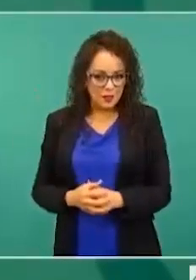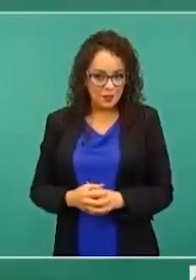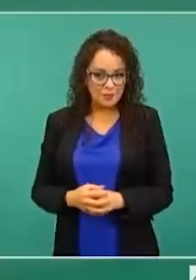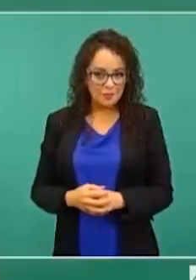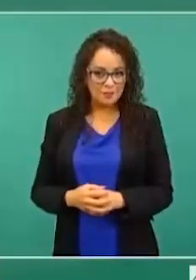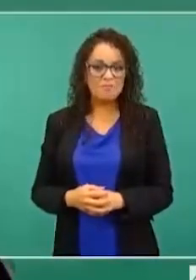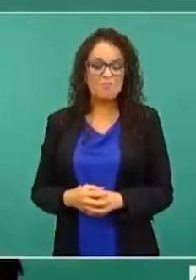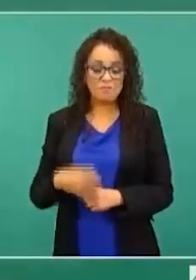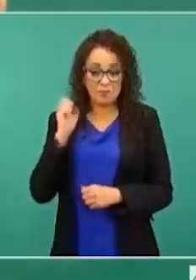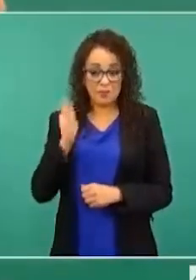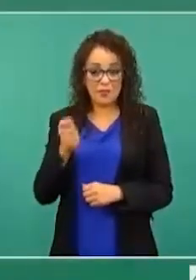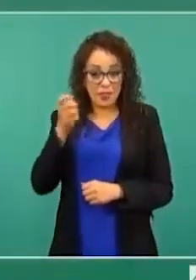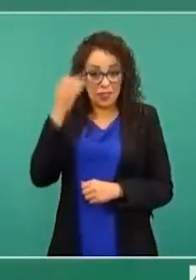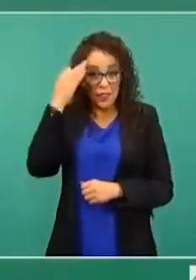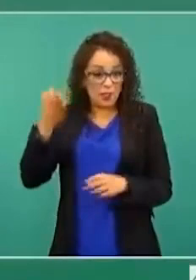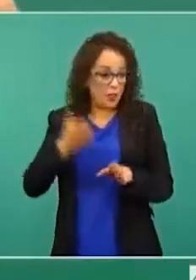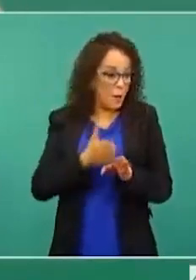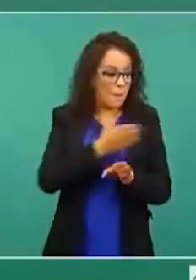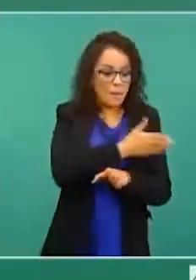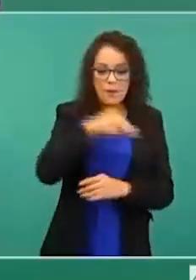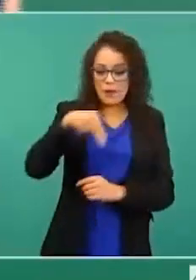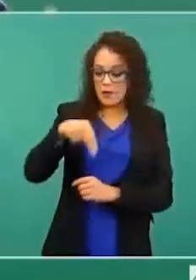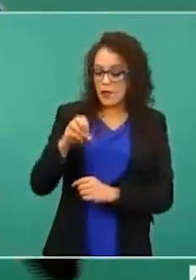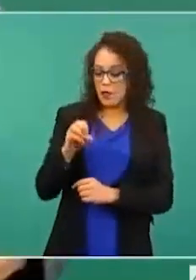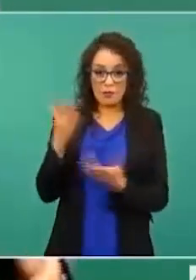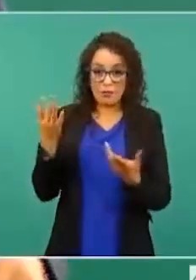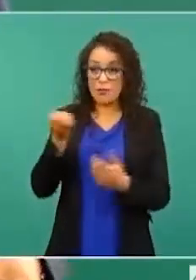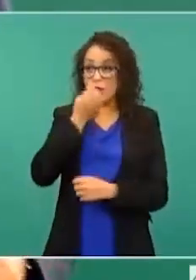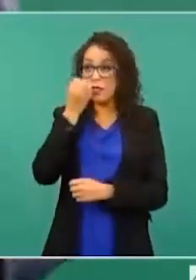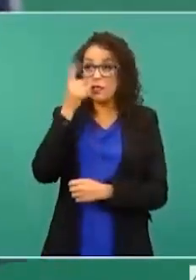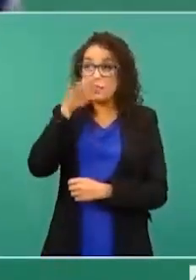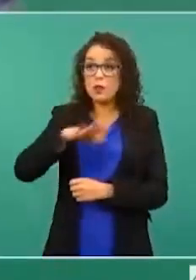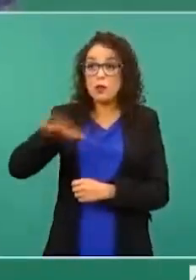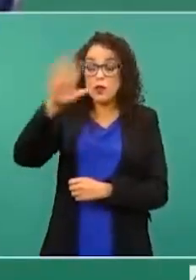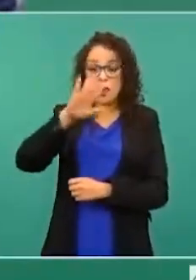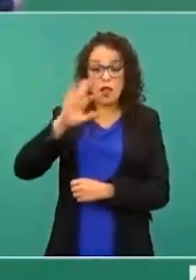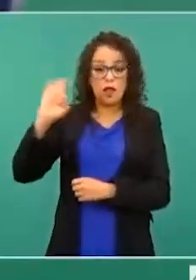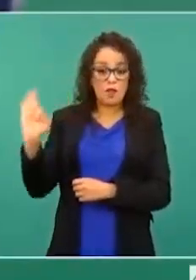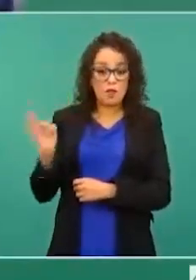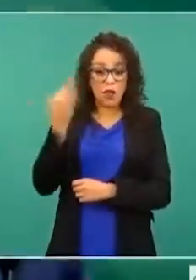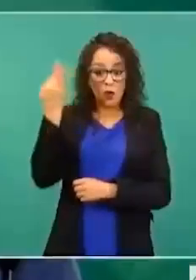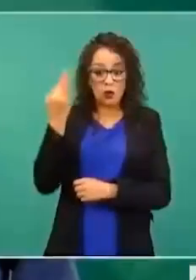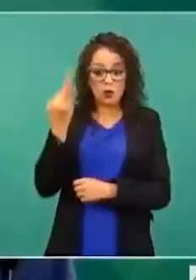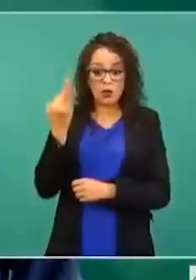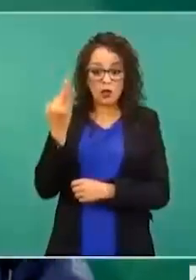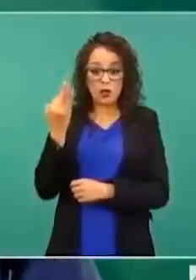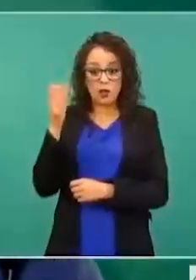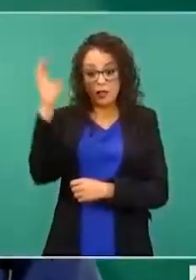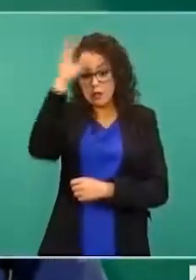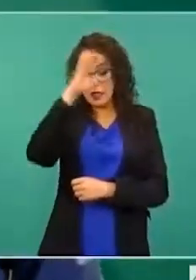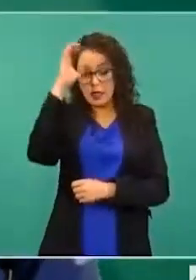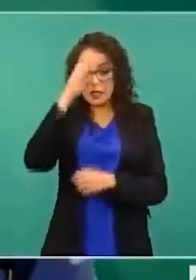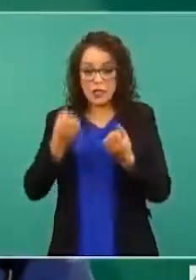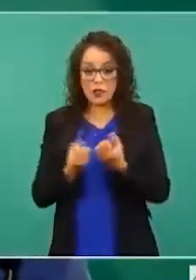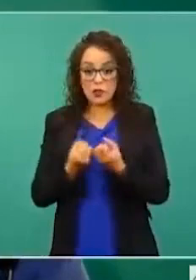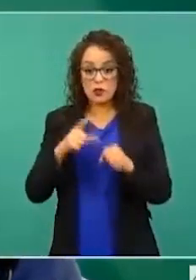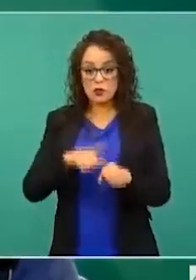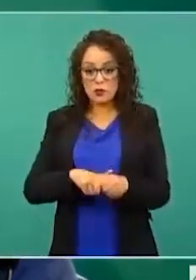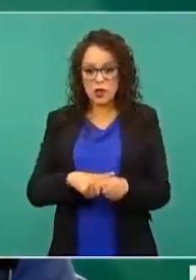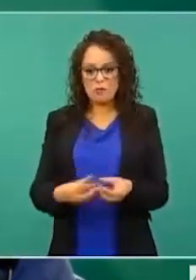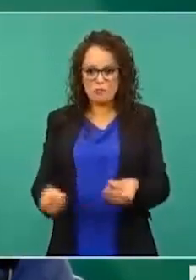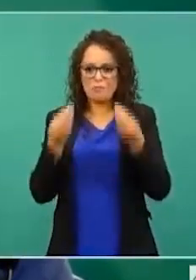Se llenaron las facultades de ciencias sociales de